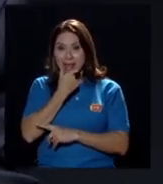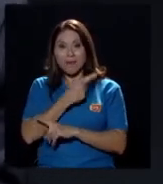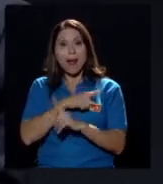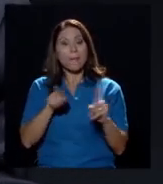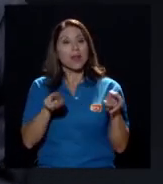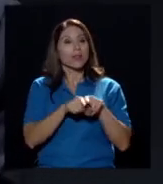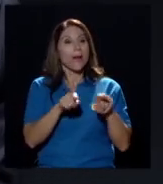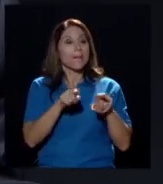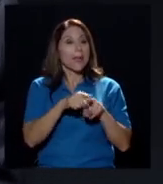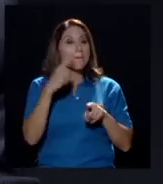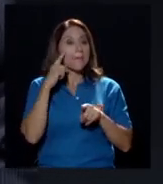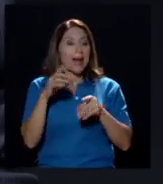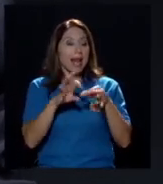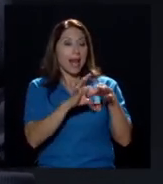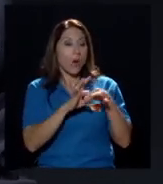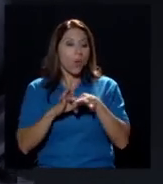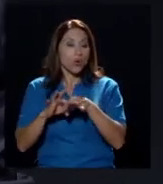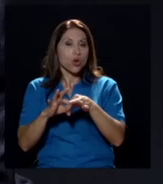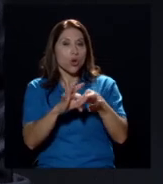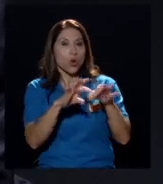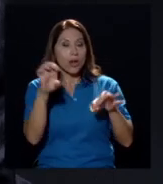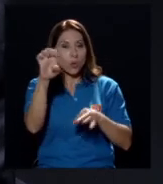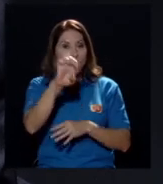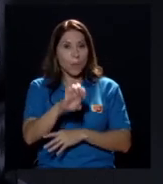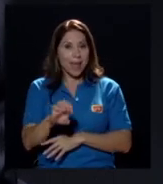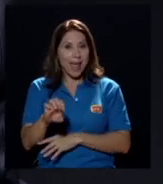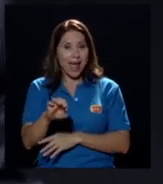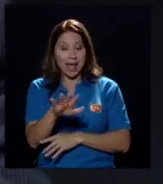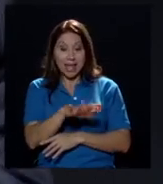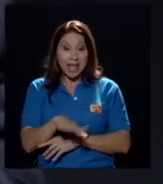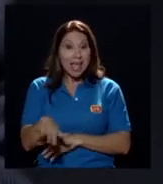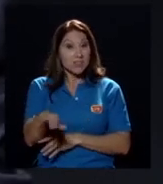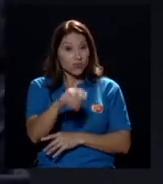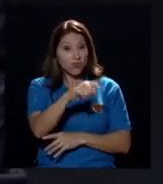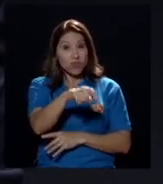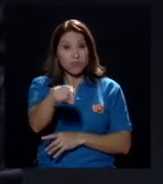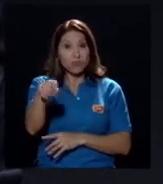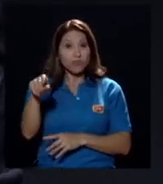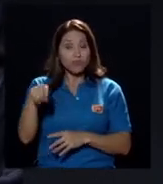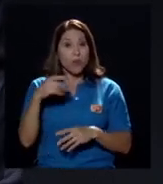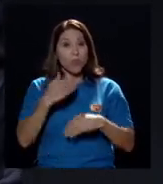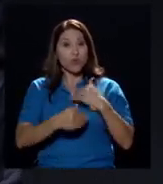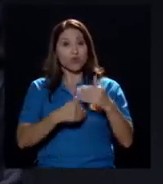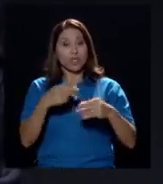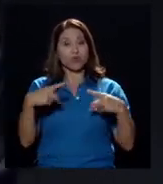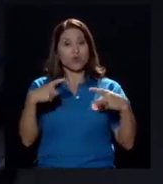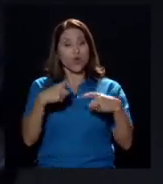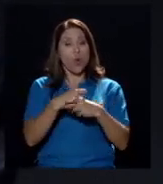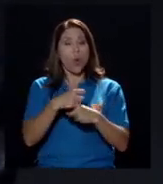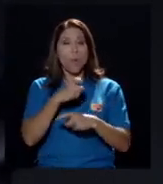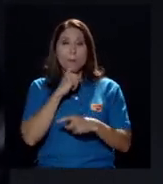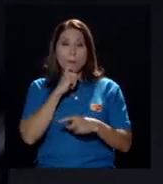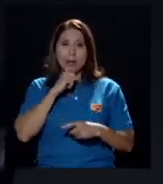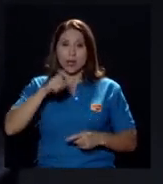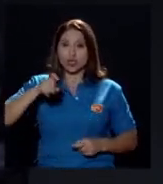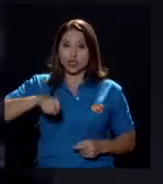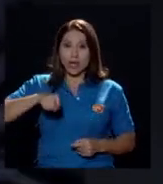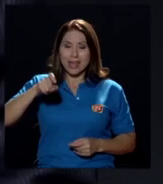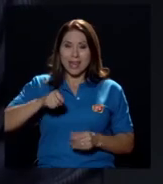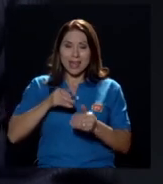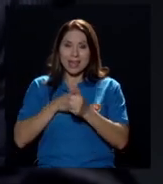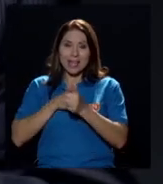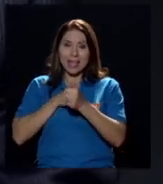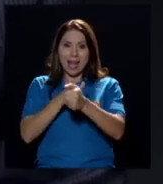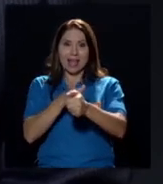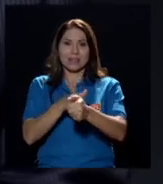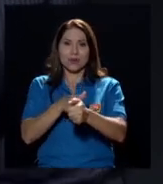Europea eso significa son procesos complejos y requiere un cierto liderazgo lo cual tiene por